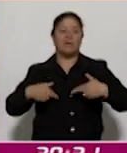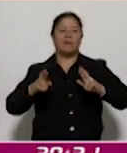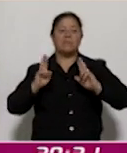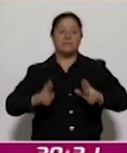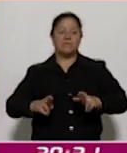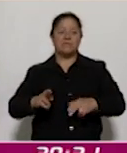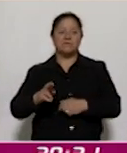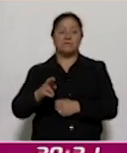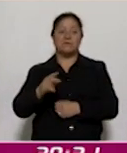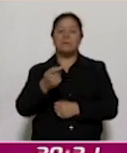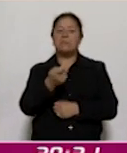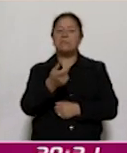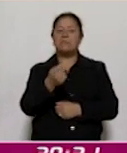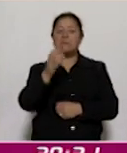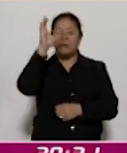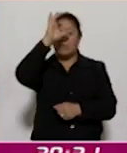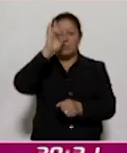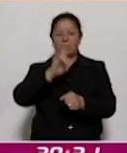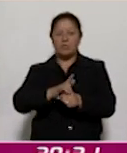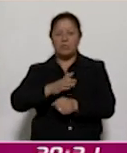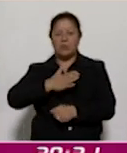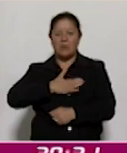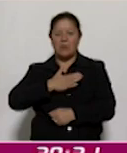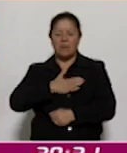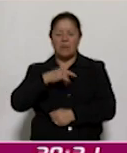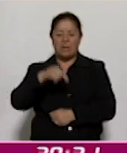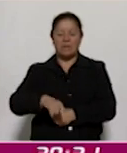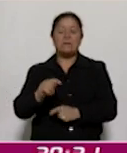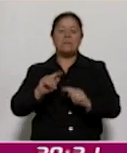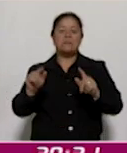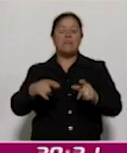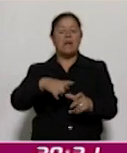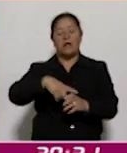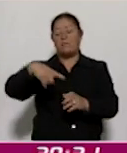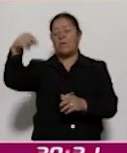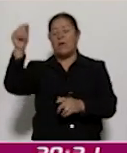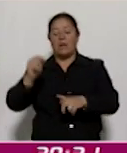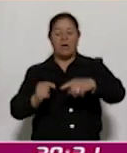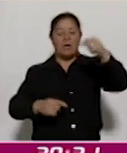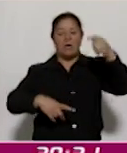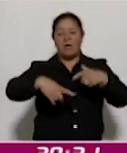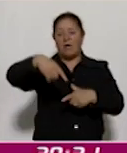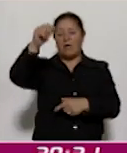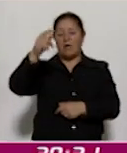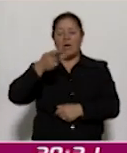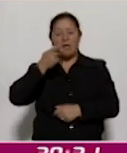lo de nuestra cultura aquí de Tlaxcala. Pulque, el maguey, las chozas de barro,